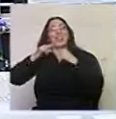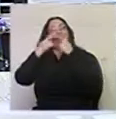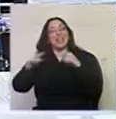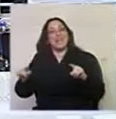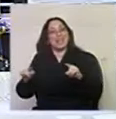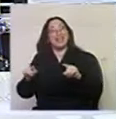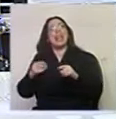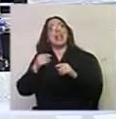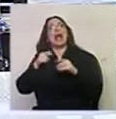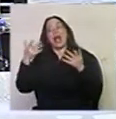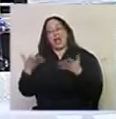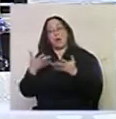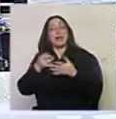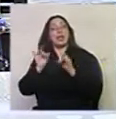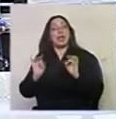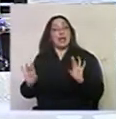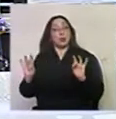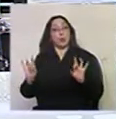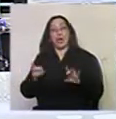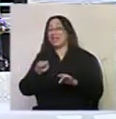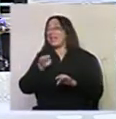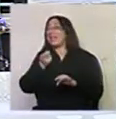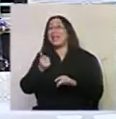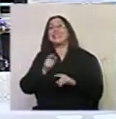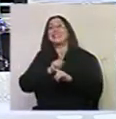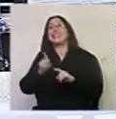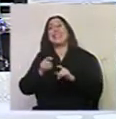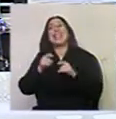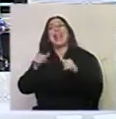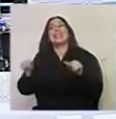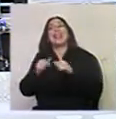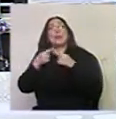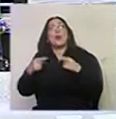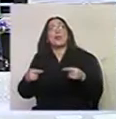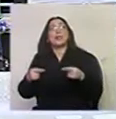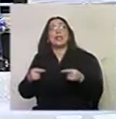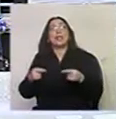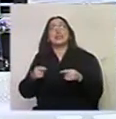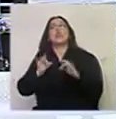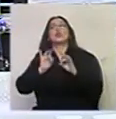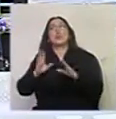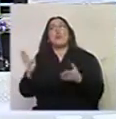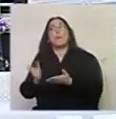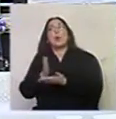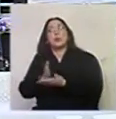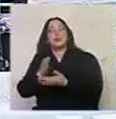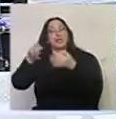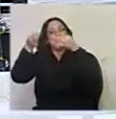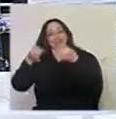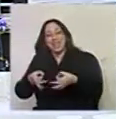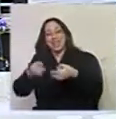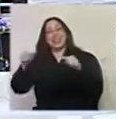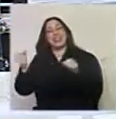Se ha dado, en este caso, naturalmente, casi sin necesidad de hacer cosas extraordinarias, solamente producir bien con